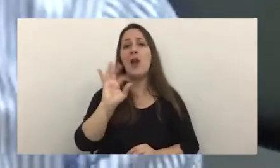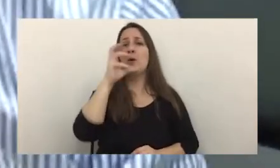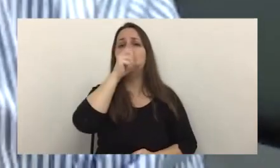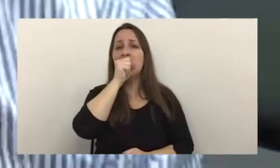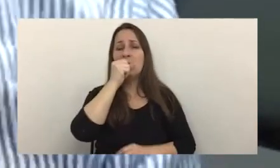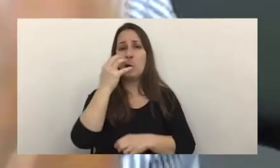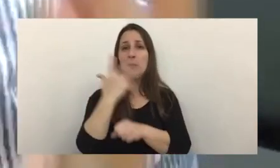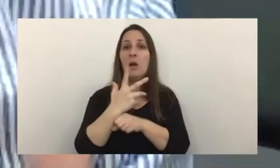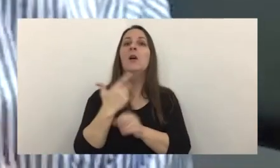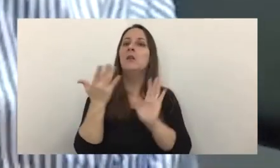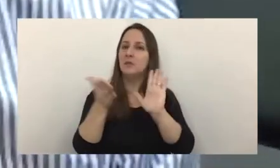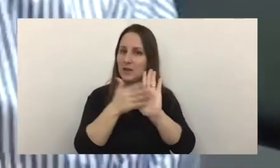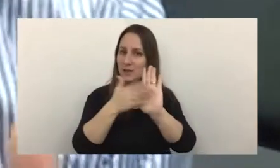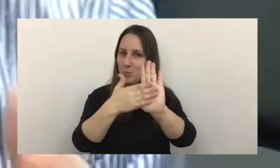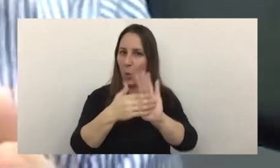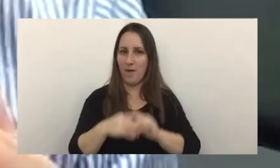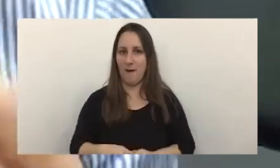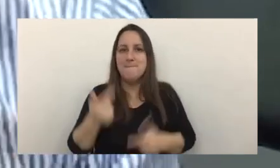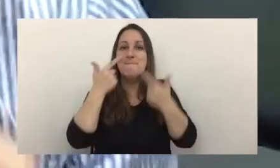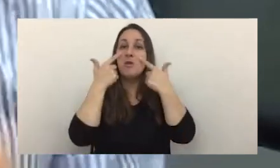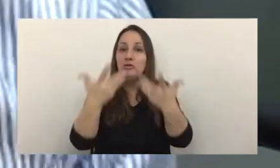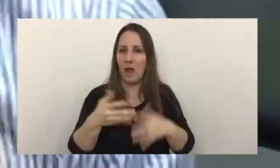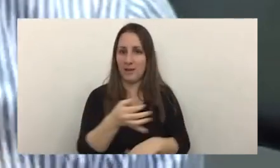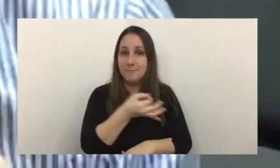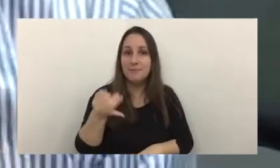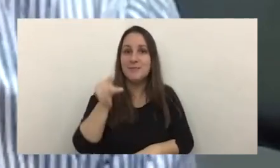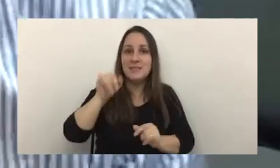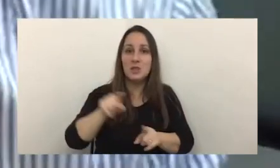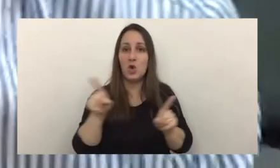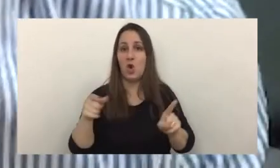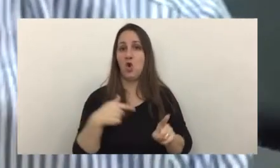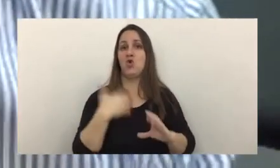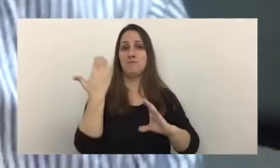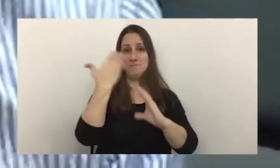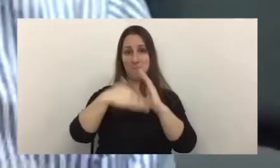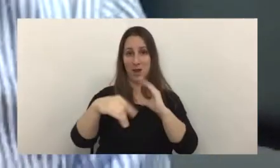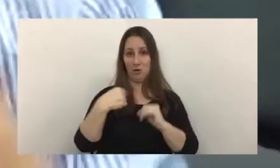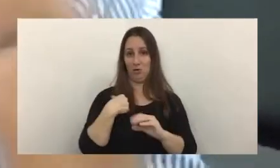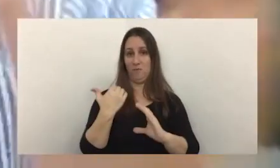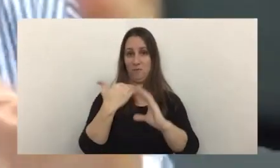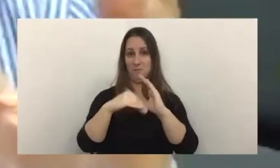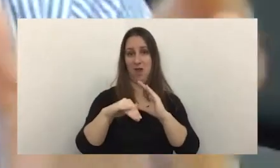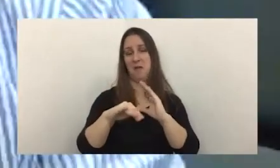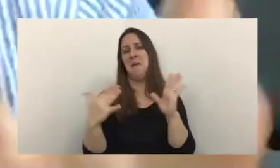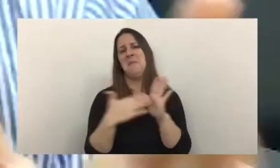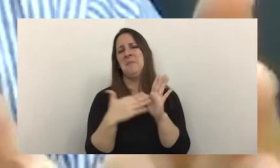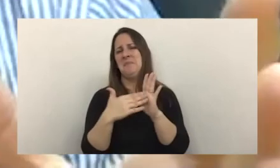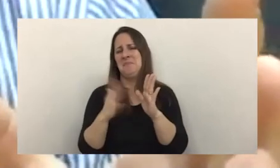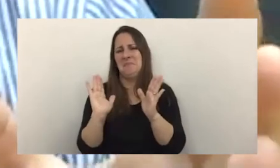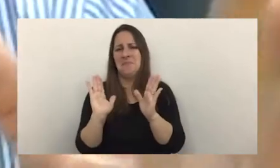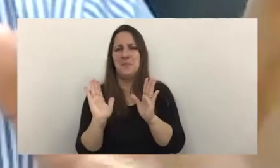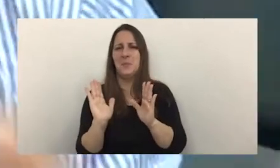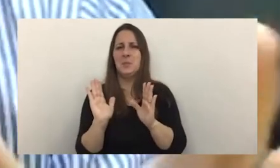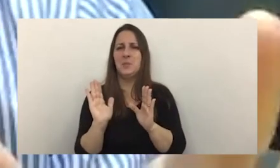hay que demostrarlo definitivamente hoy cuando yo les mando un mail a ustedes dependiendo y de manera